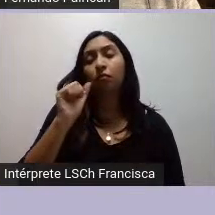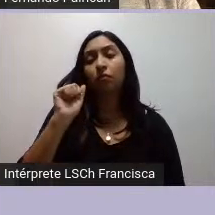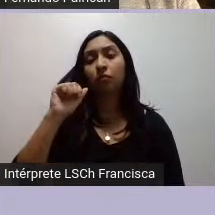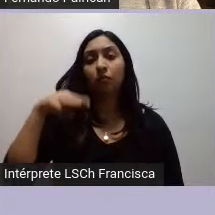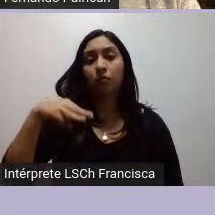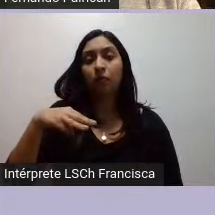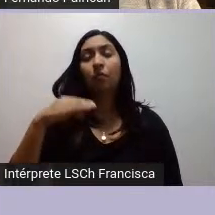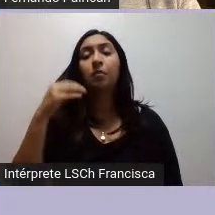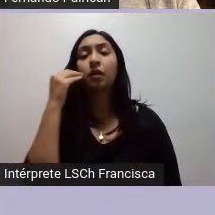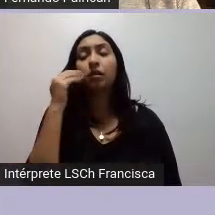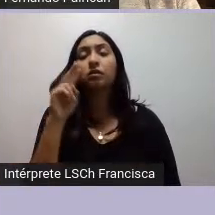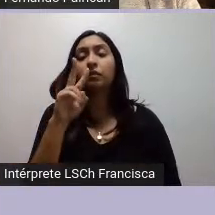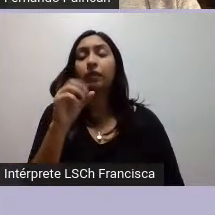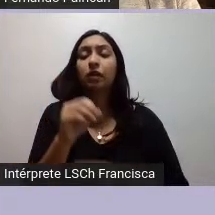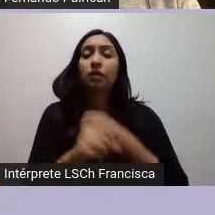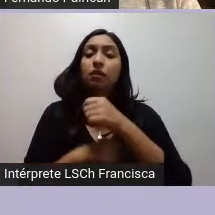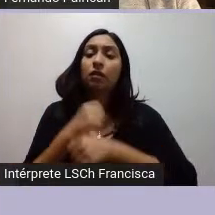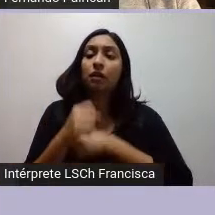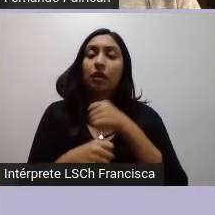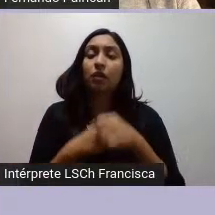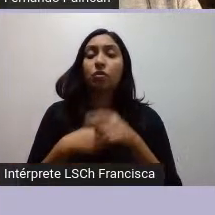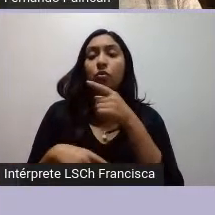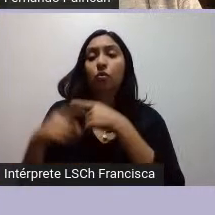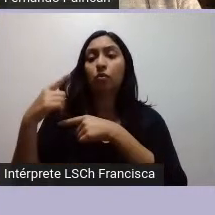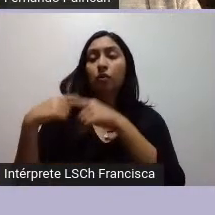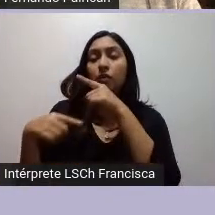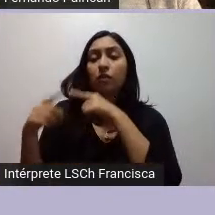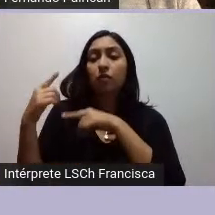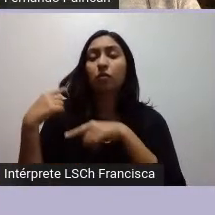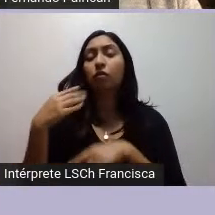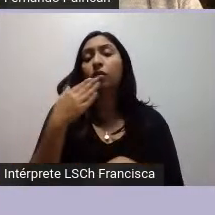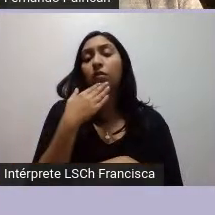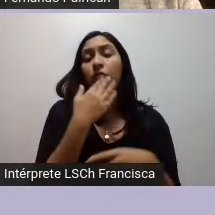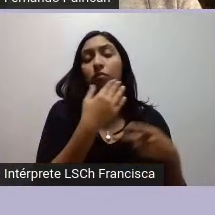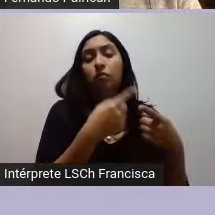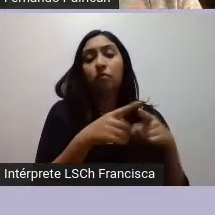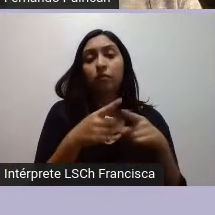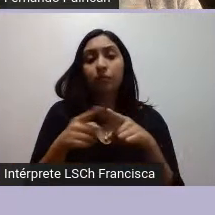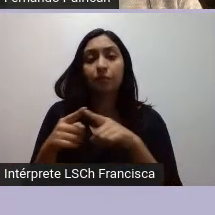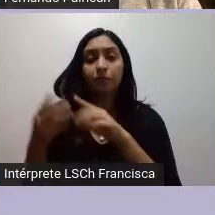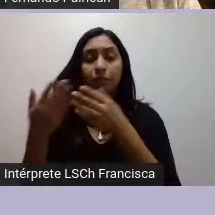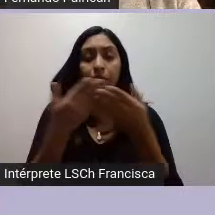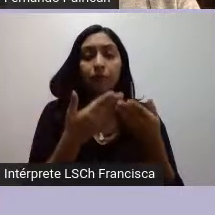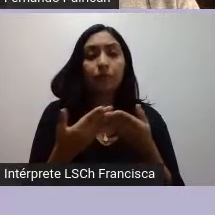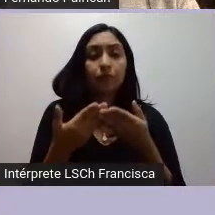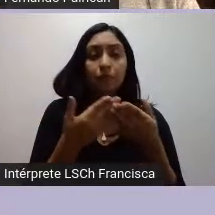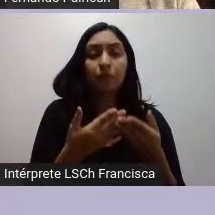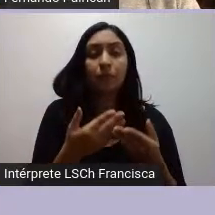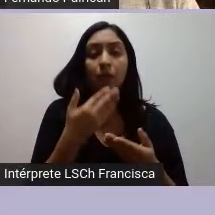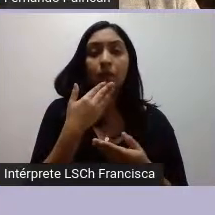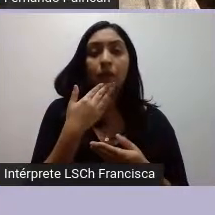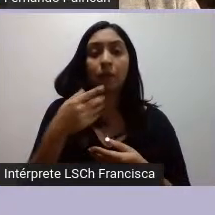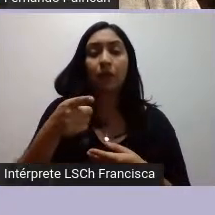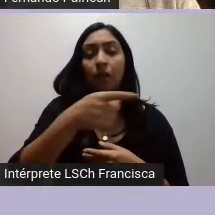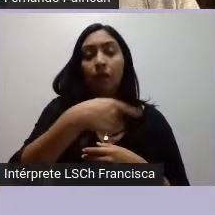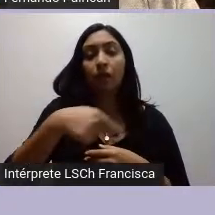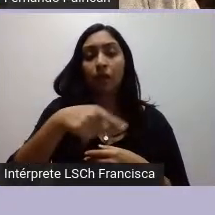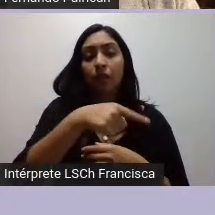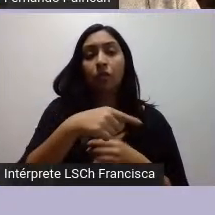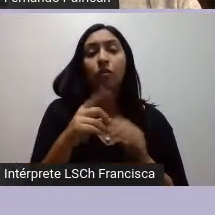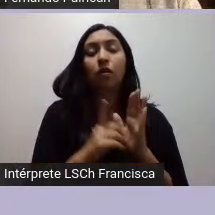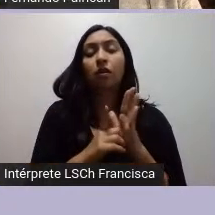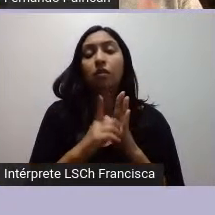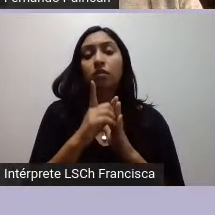años de historia y que tiene también distintos estudios y también ellos mismos han desarrollado sus propios